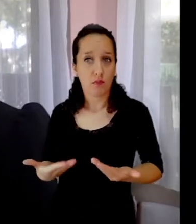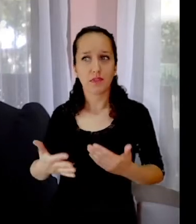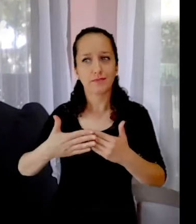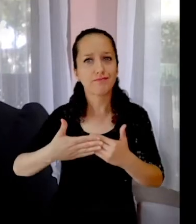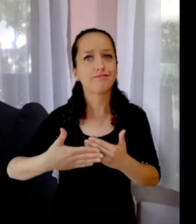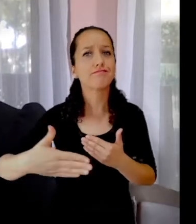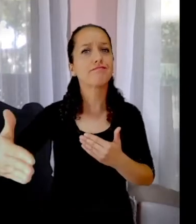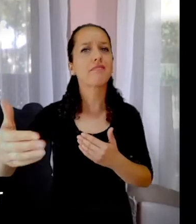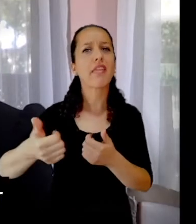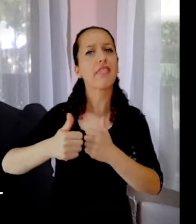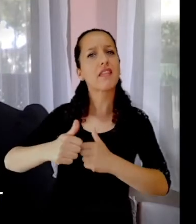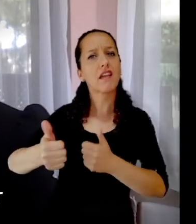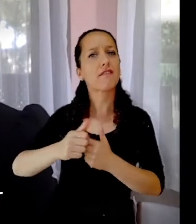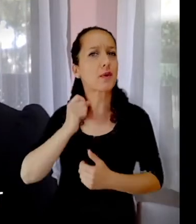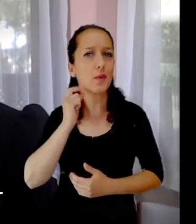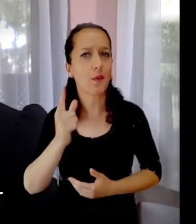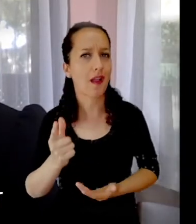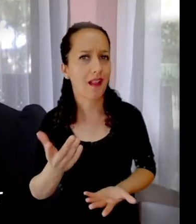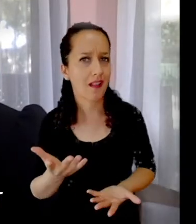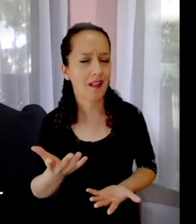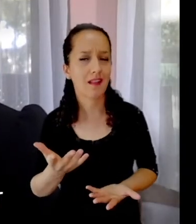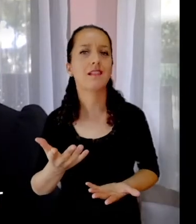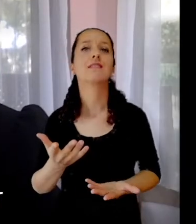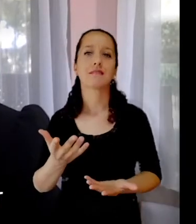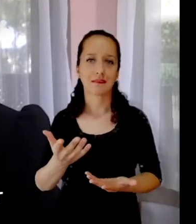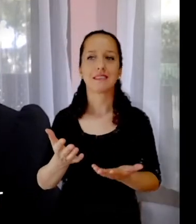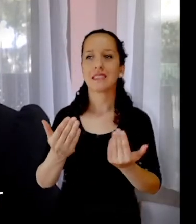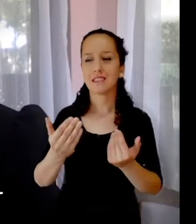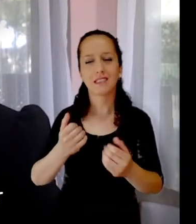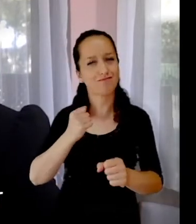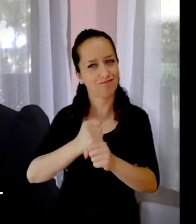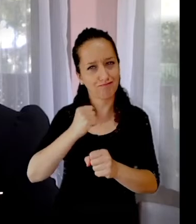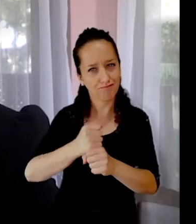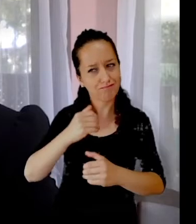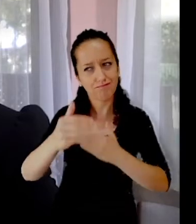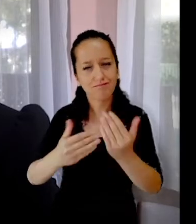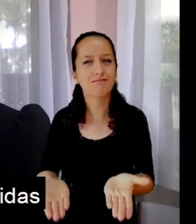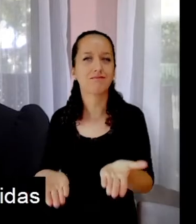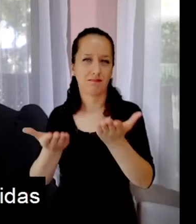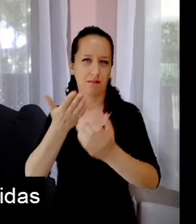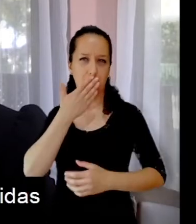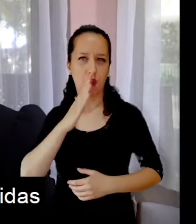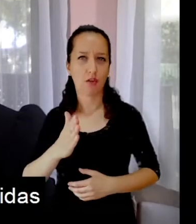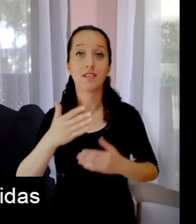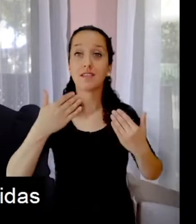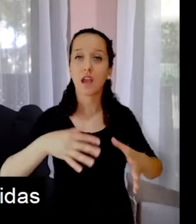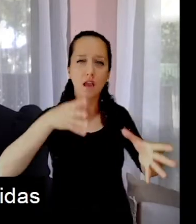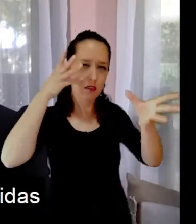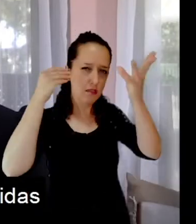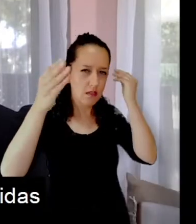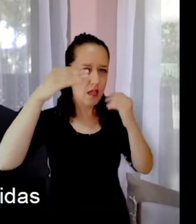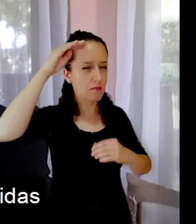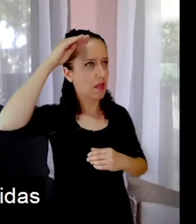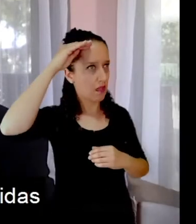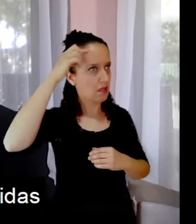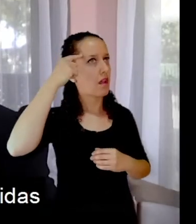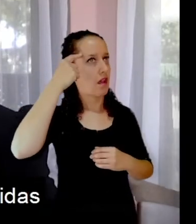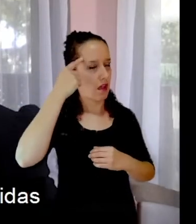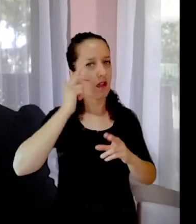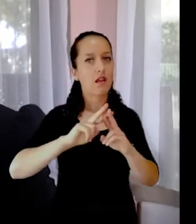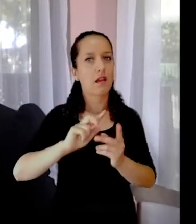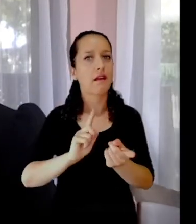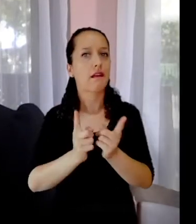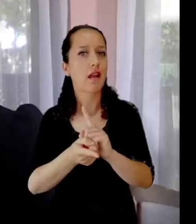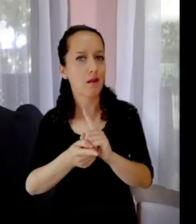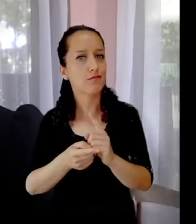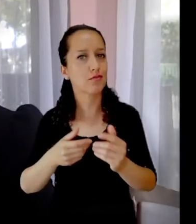Actualmente, el desafío es reconstruir mejor, en base a las experiencias adquiridas,